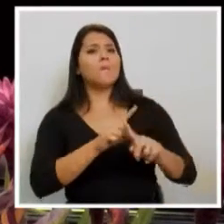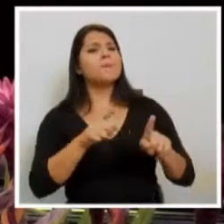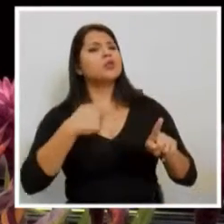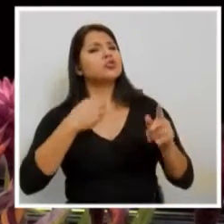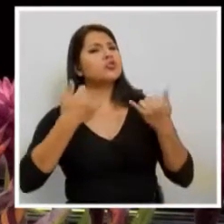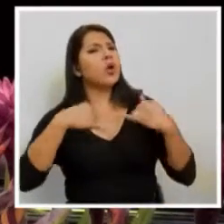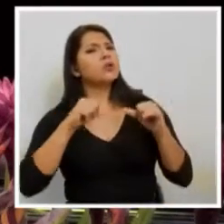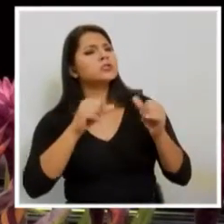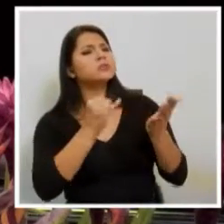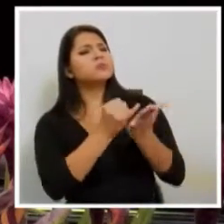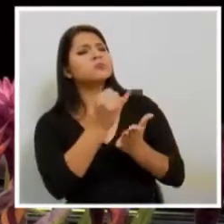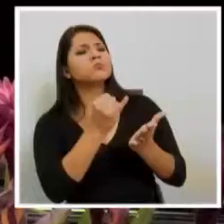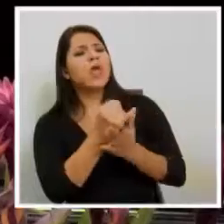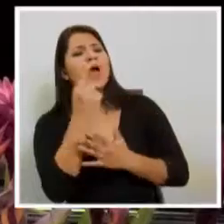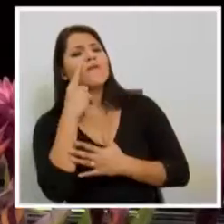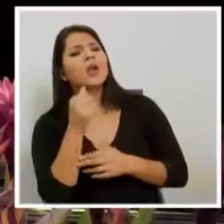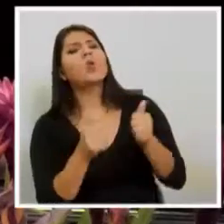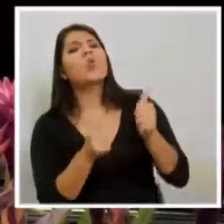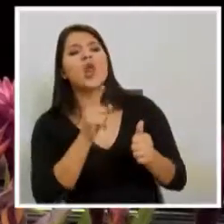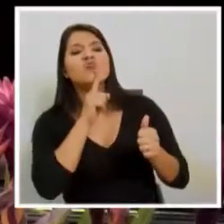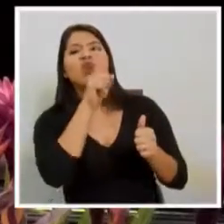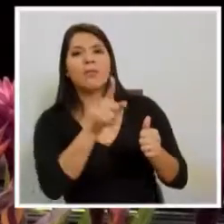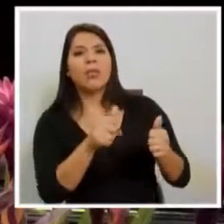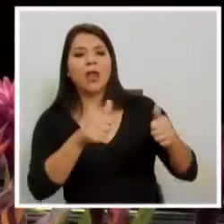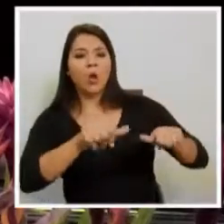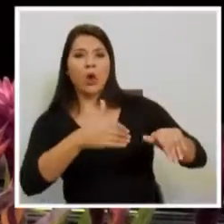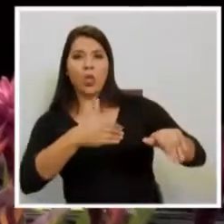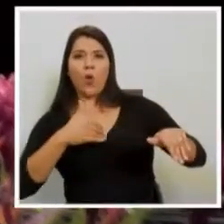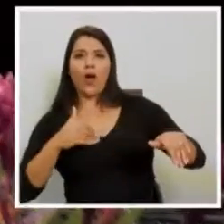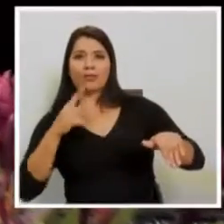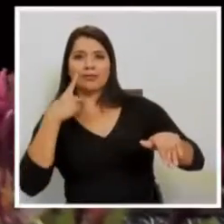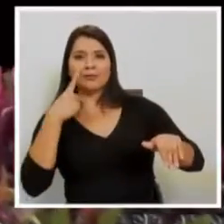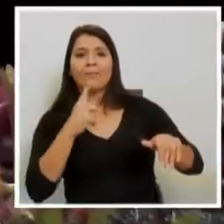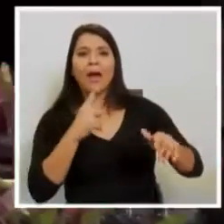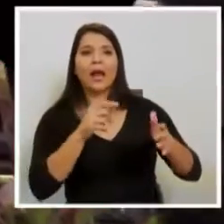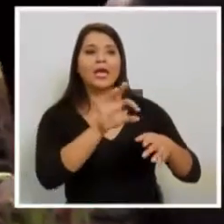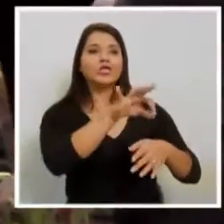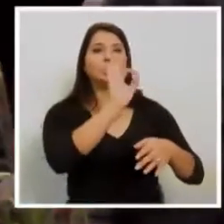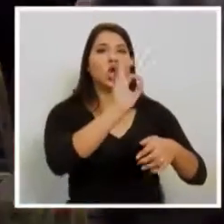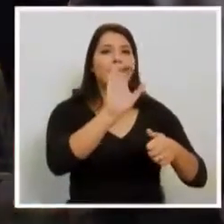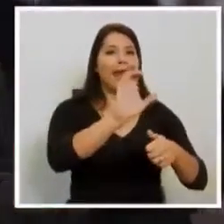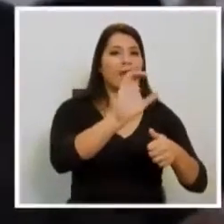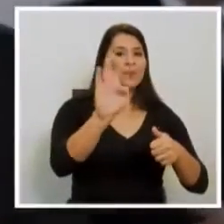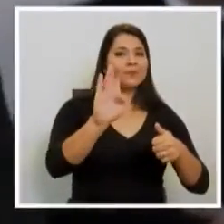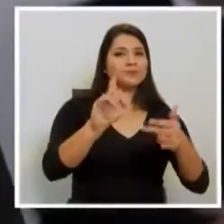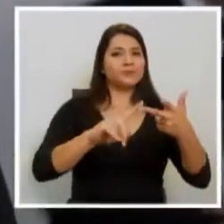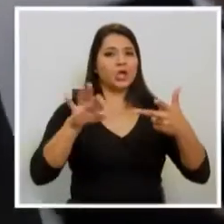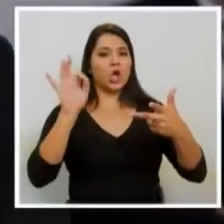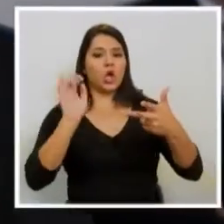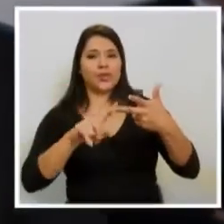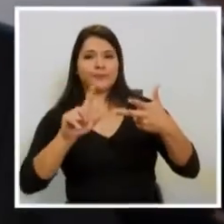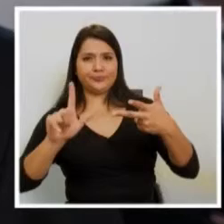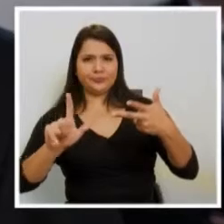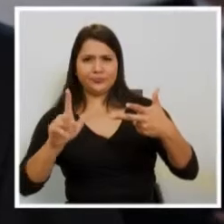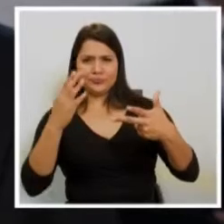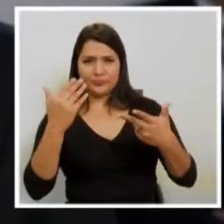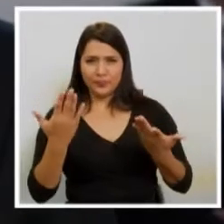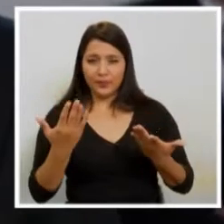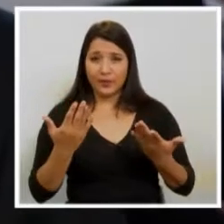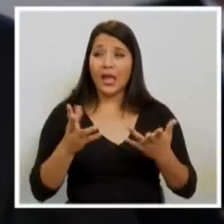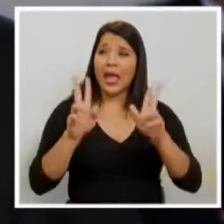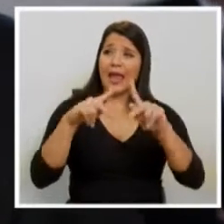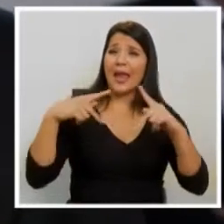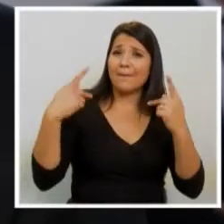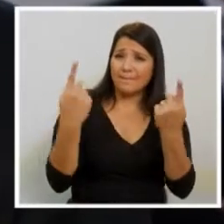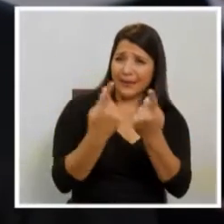cuestionando cuál fue el verdadero acuerdo entre el gobierno y el Partido de Integración Nacional. Don Walter, el Partido de Integración Nacional vota también